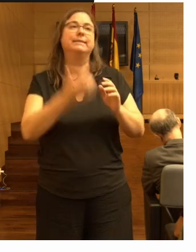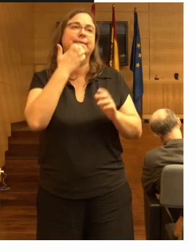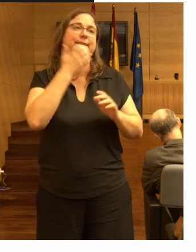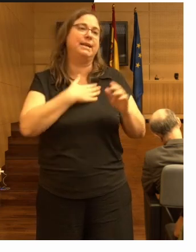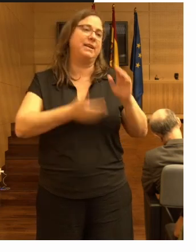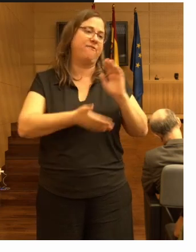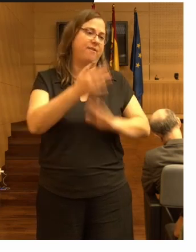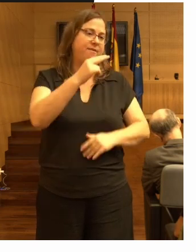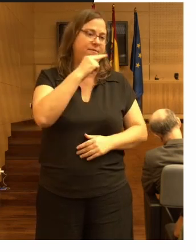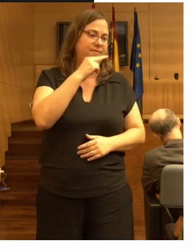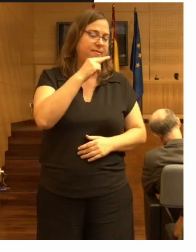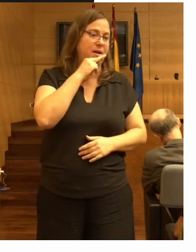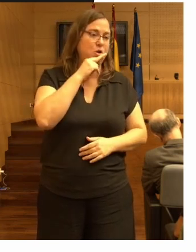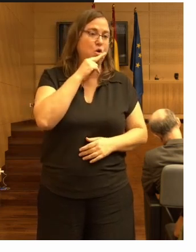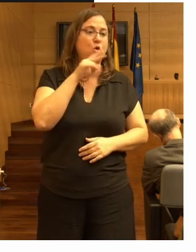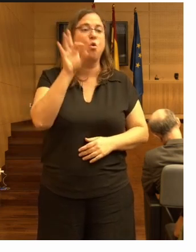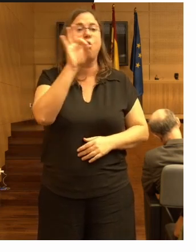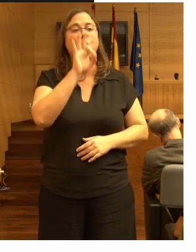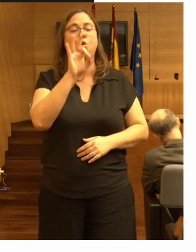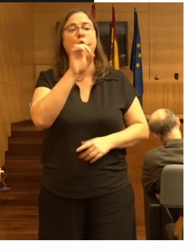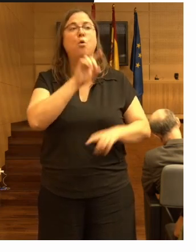es que tienen problemas de